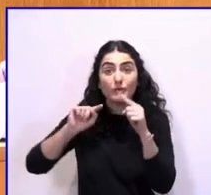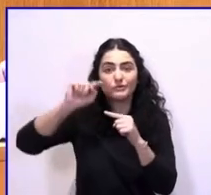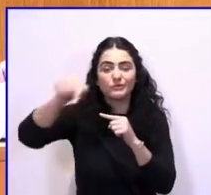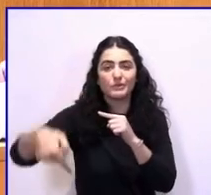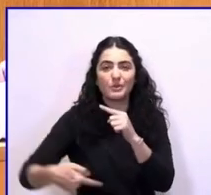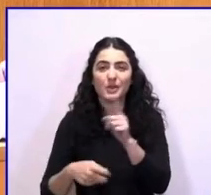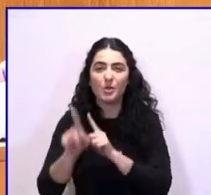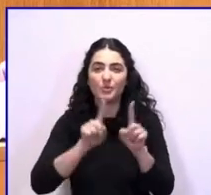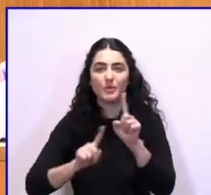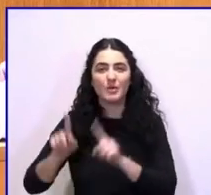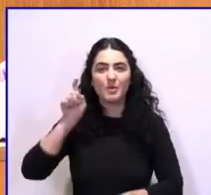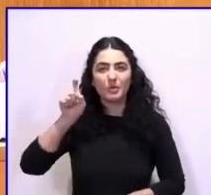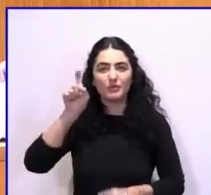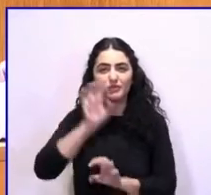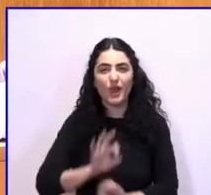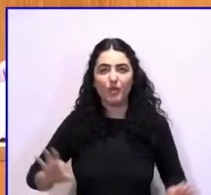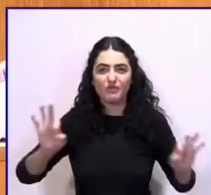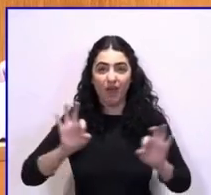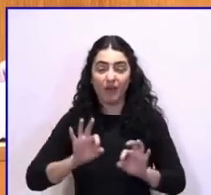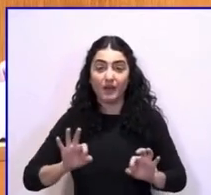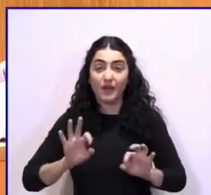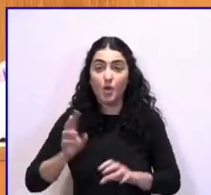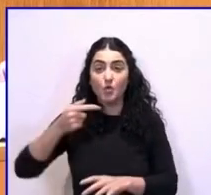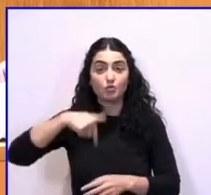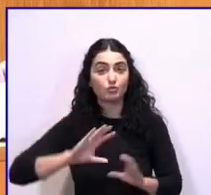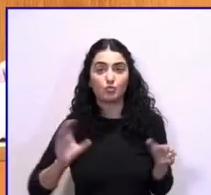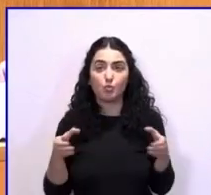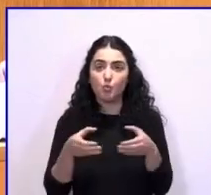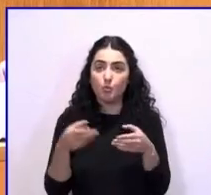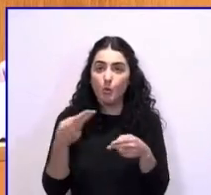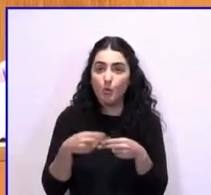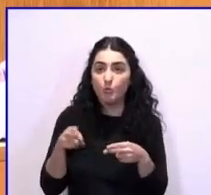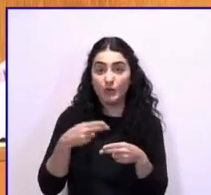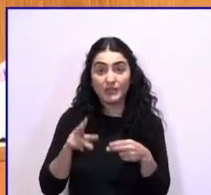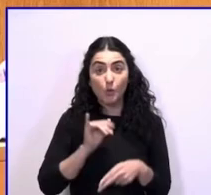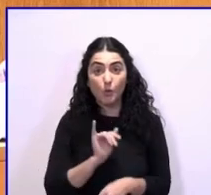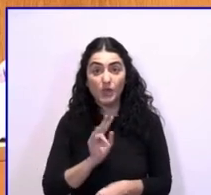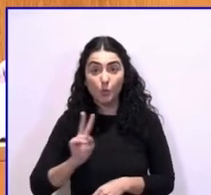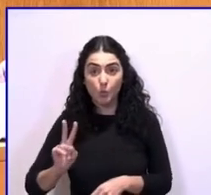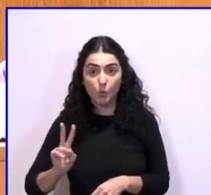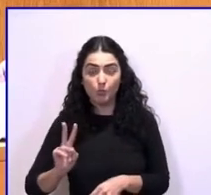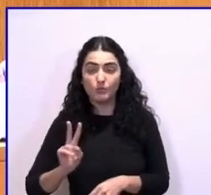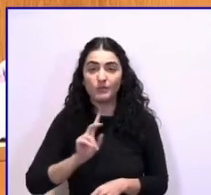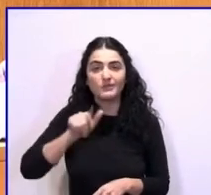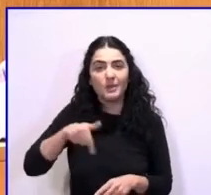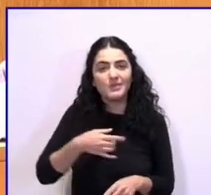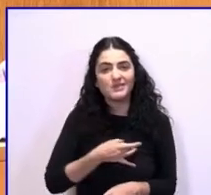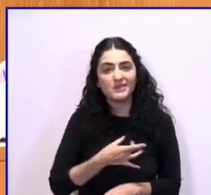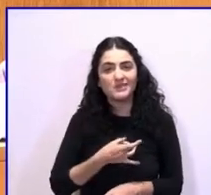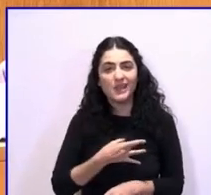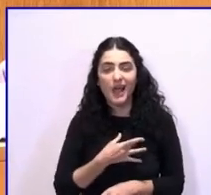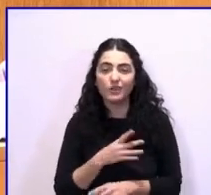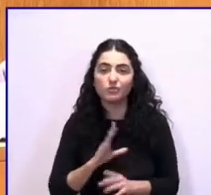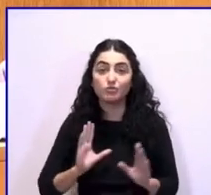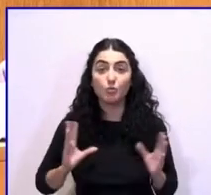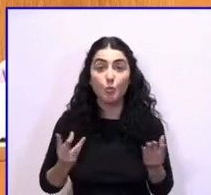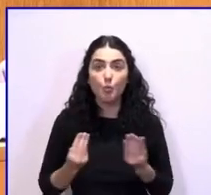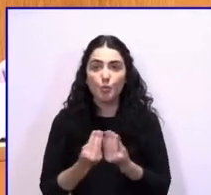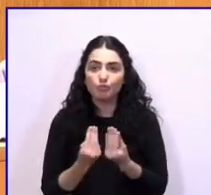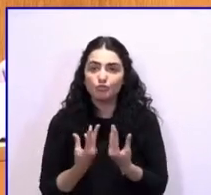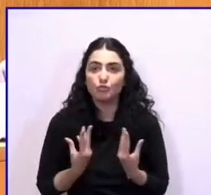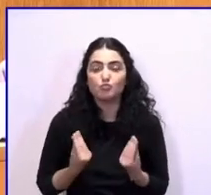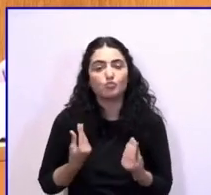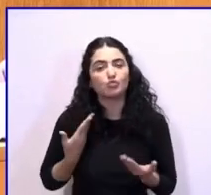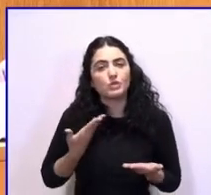profesorado en nuestra comunidad autónoma. Nuestro grupo político Izquierda Unidad y también los sindicatos hemos hecho muchas